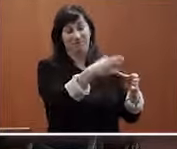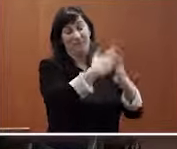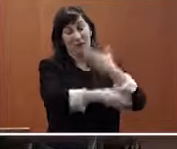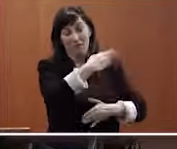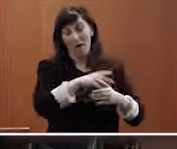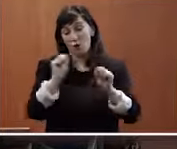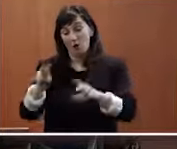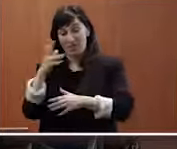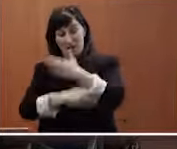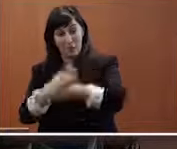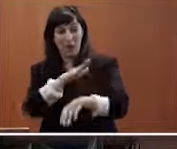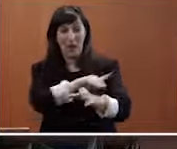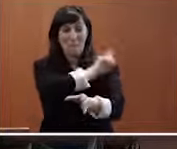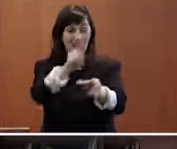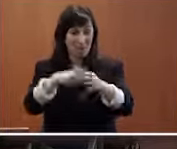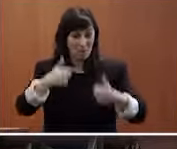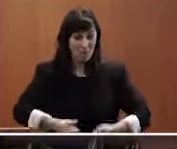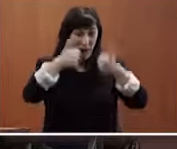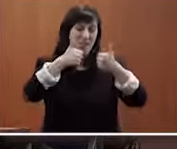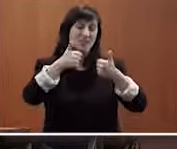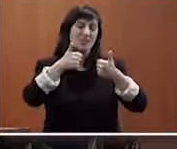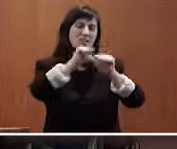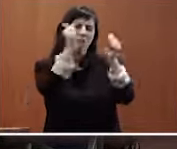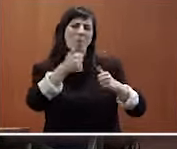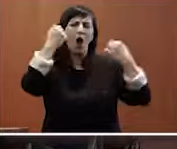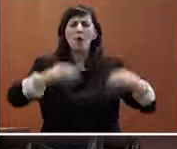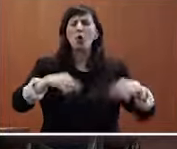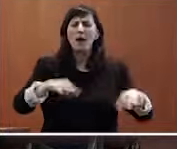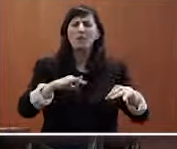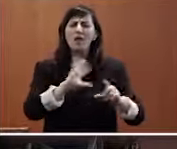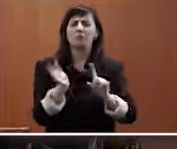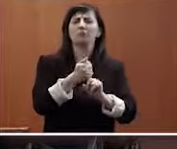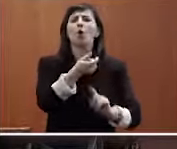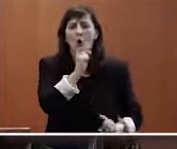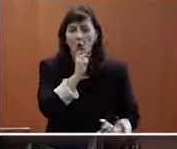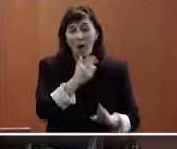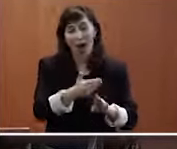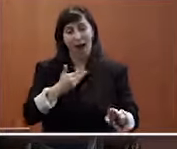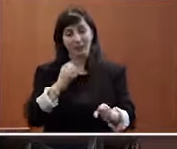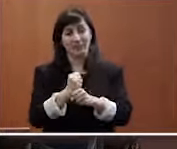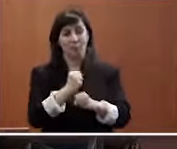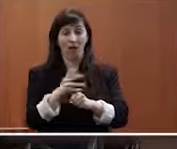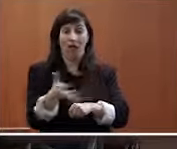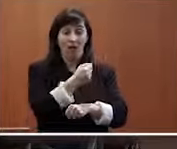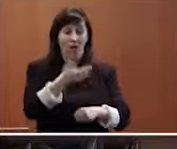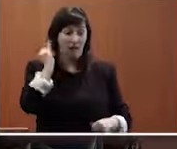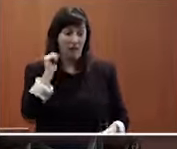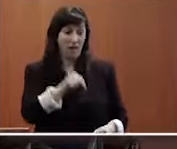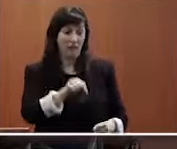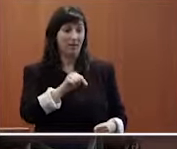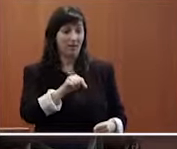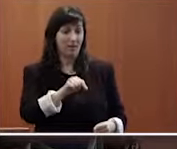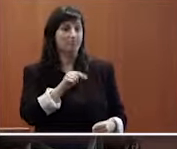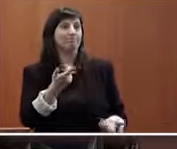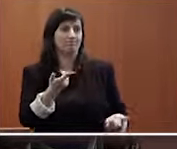se produzca de forma más normalizada en la persona sin discapacidad desde luego es acceder a un puesto de trabajo para ello hay que tener